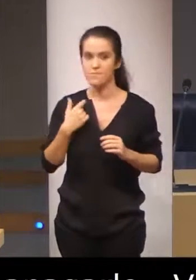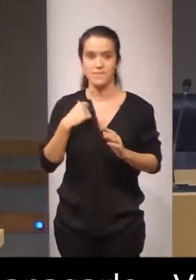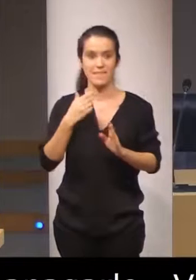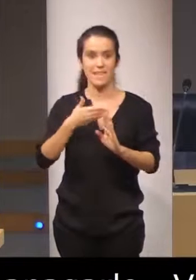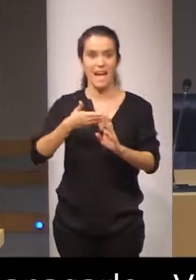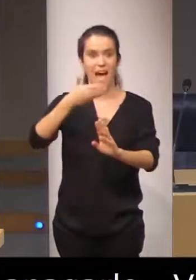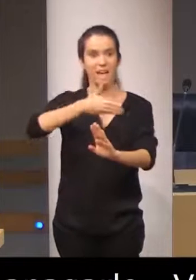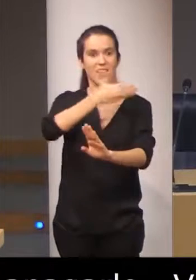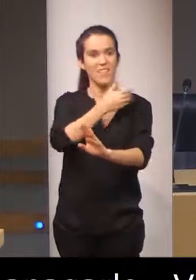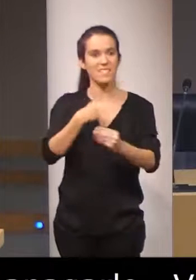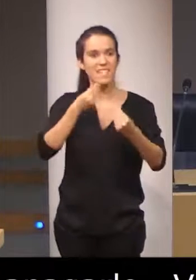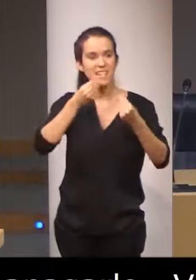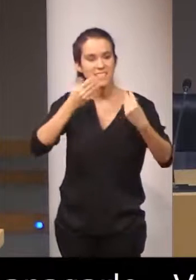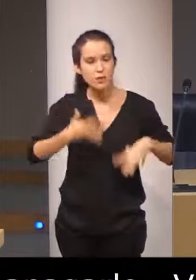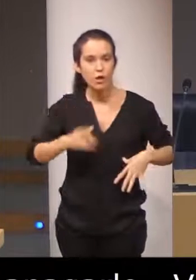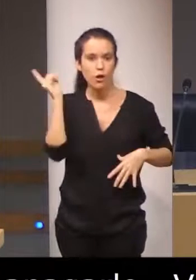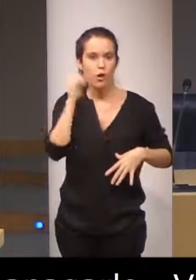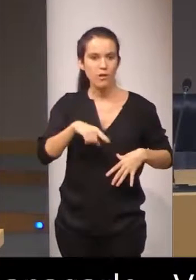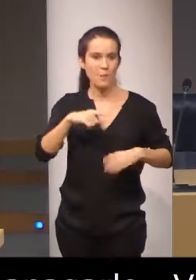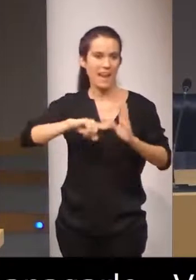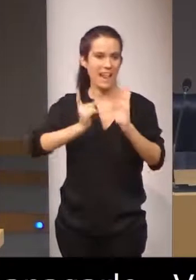y legislativos, pero añade,